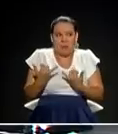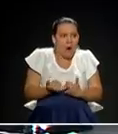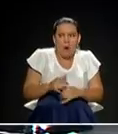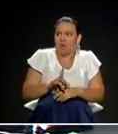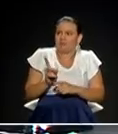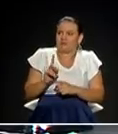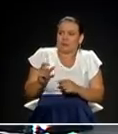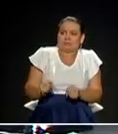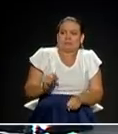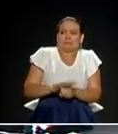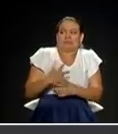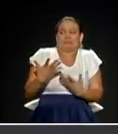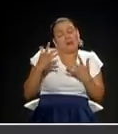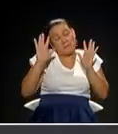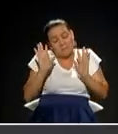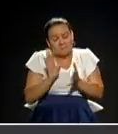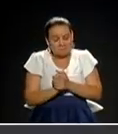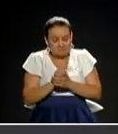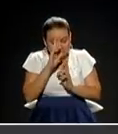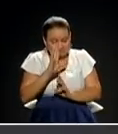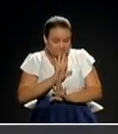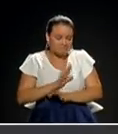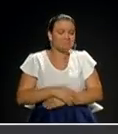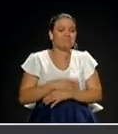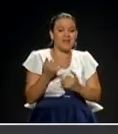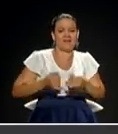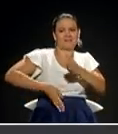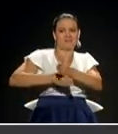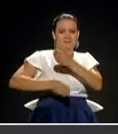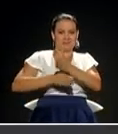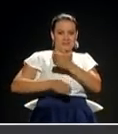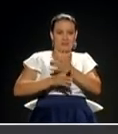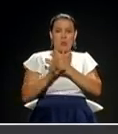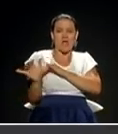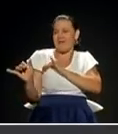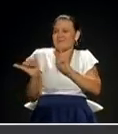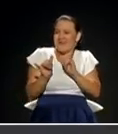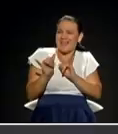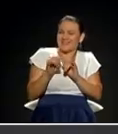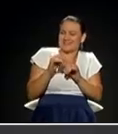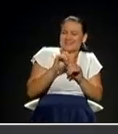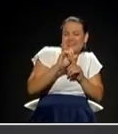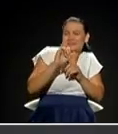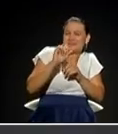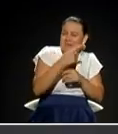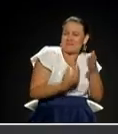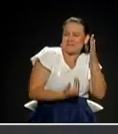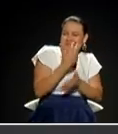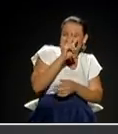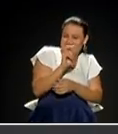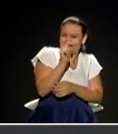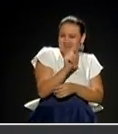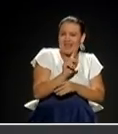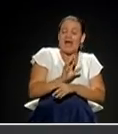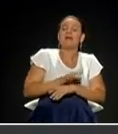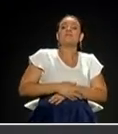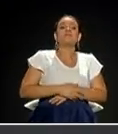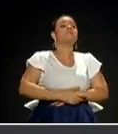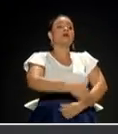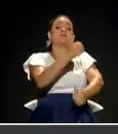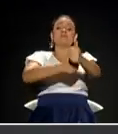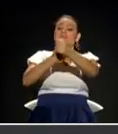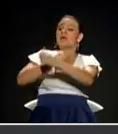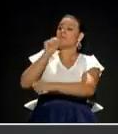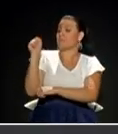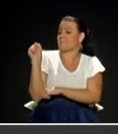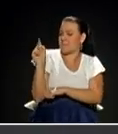Muy bien. Seguimos entonces y les voy a contar la metodología de este bloque, que es casi la misma desde el bloque inicial. Les hacemos una pregunta a cada uno de los candidatos. Ustedes